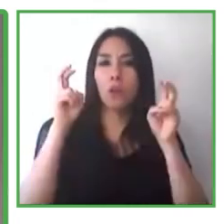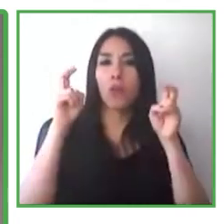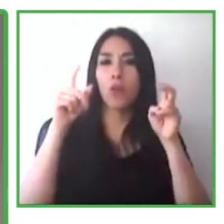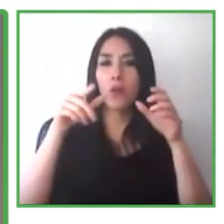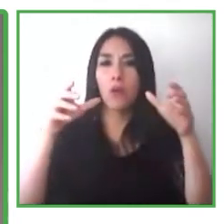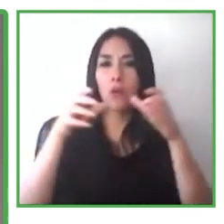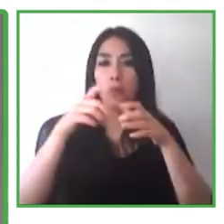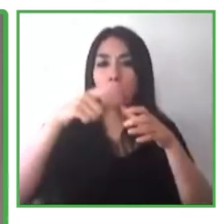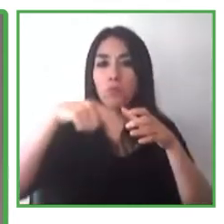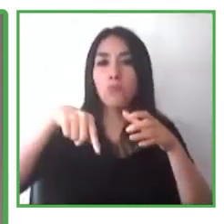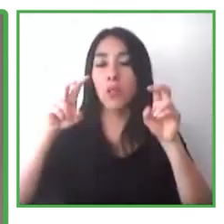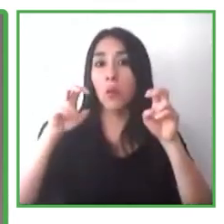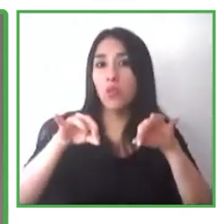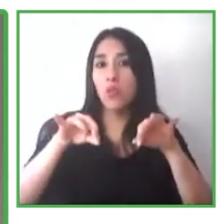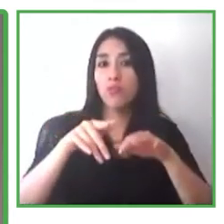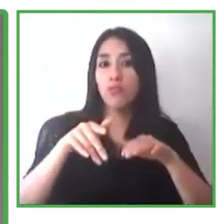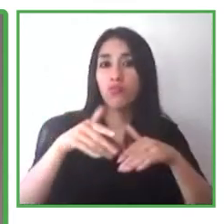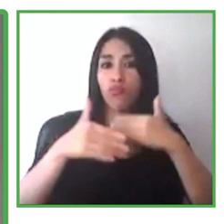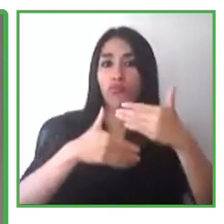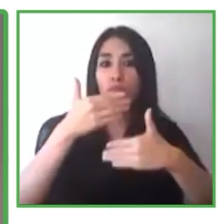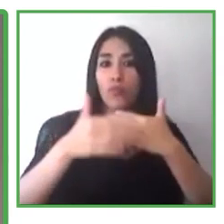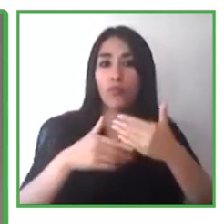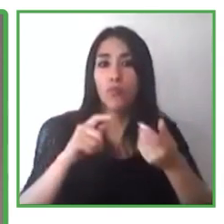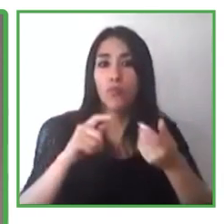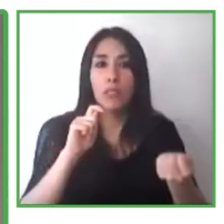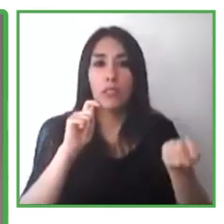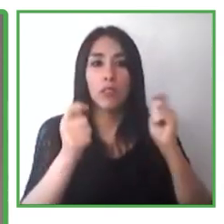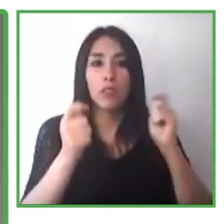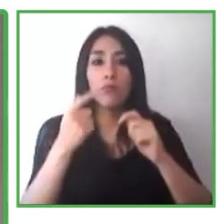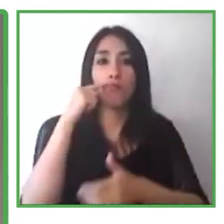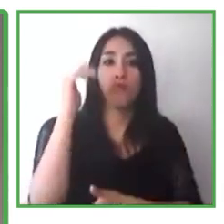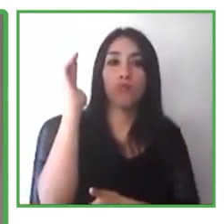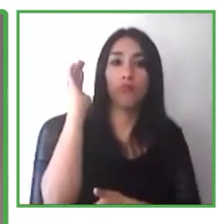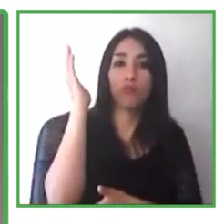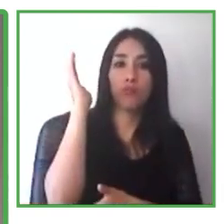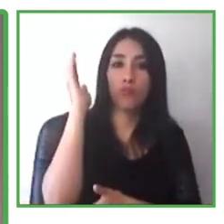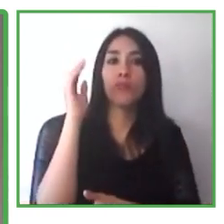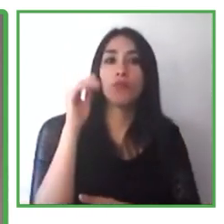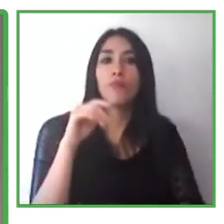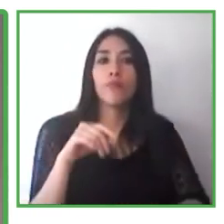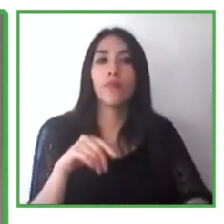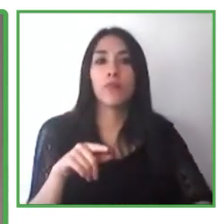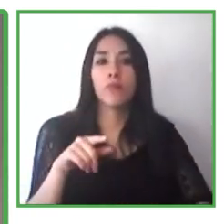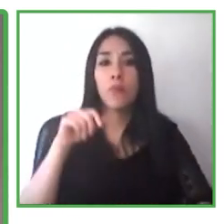Dirk, sigamos con tus pensamientos sobre desafíos y oportunidades.